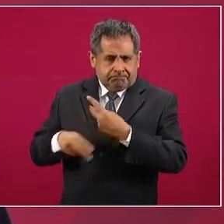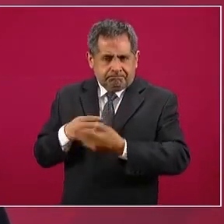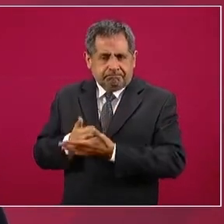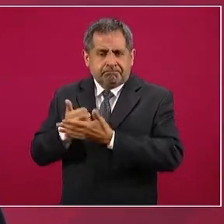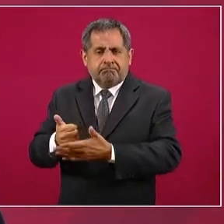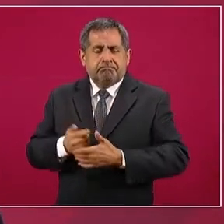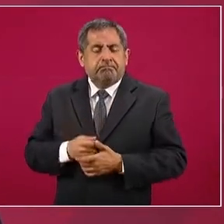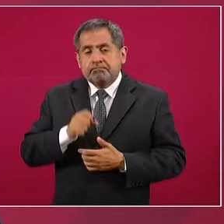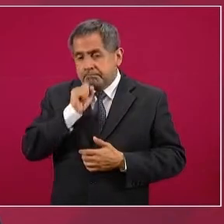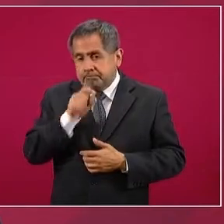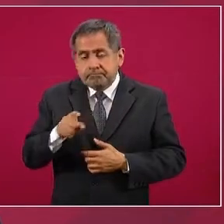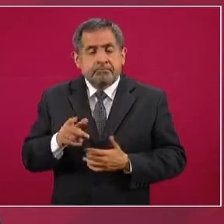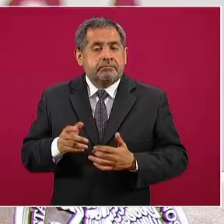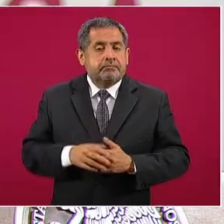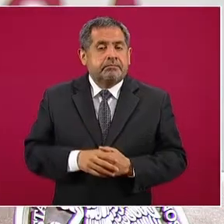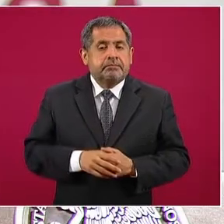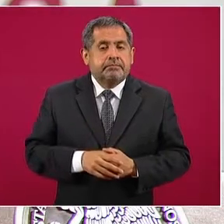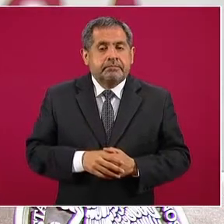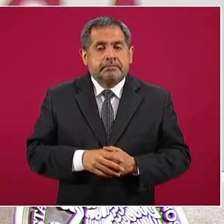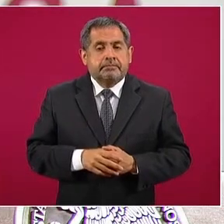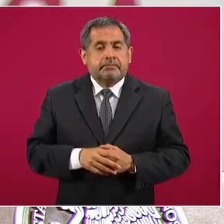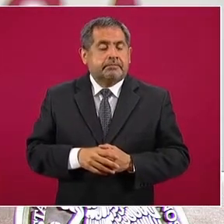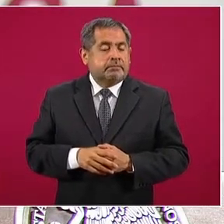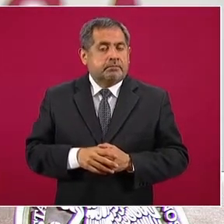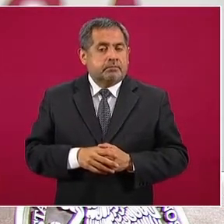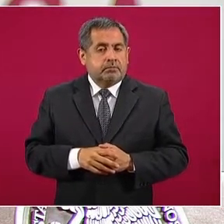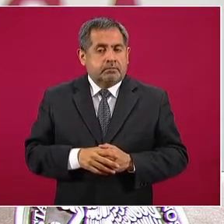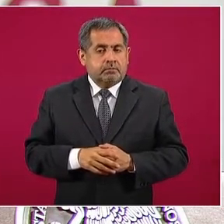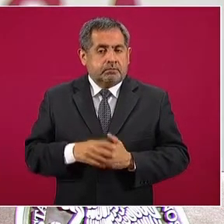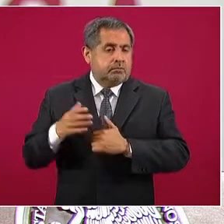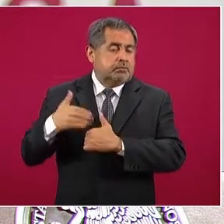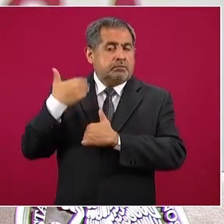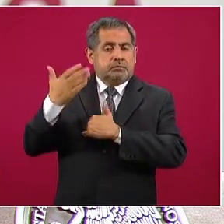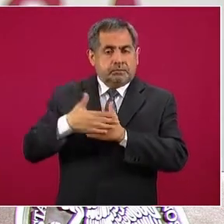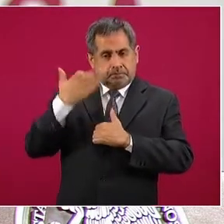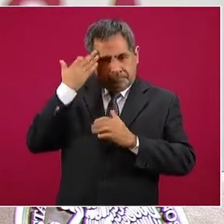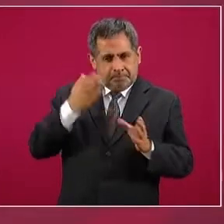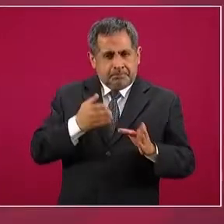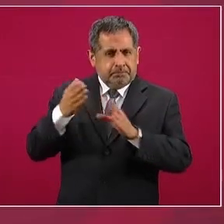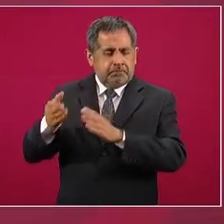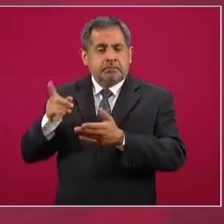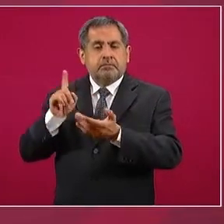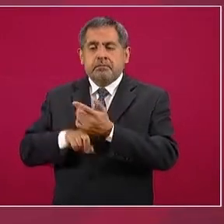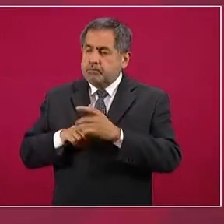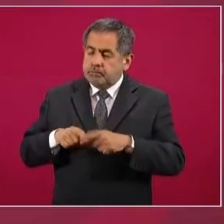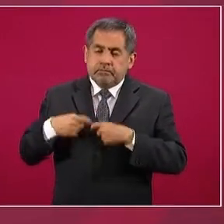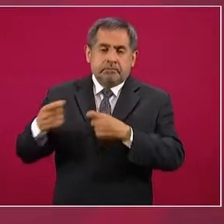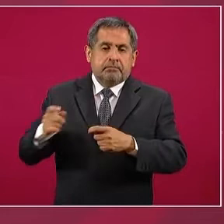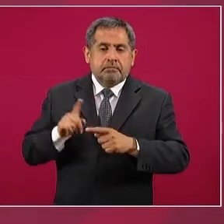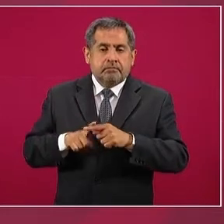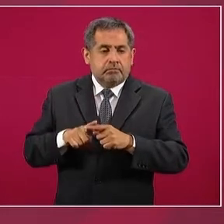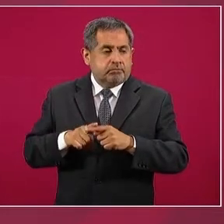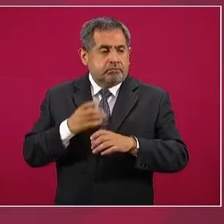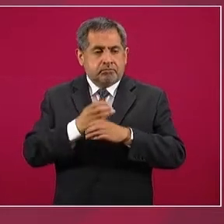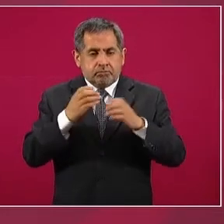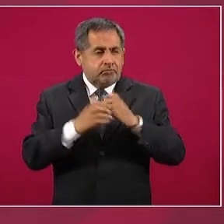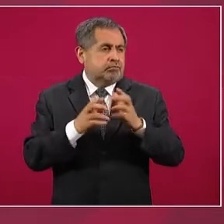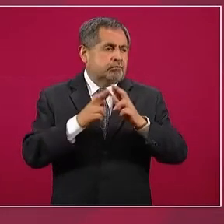la tercera etapa que es la entrega de enseres